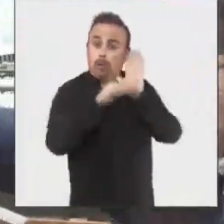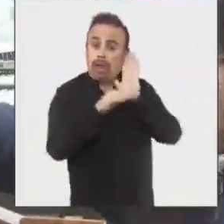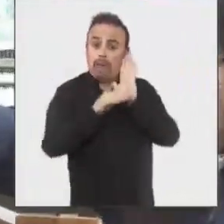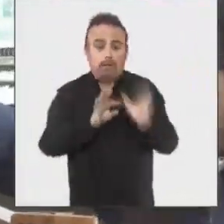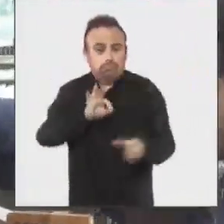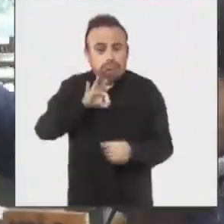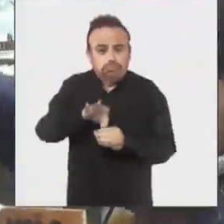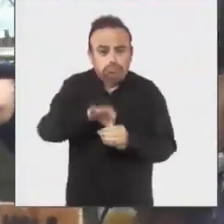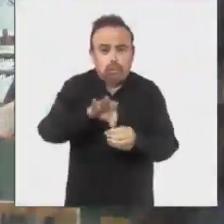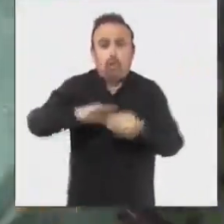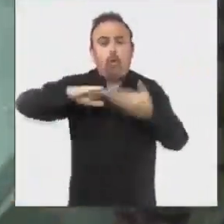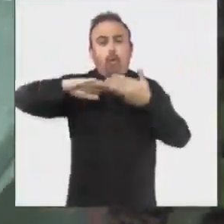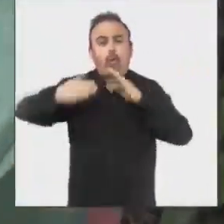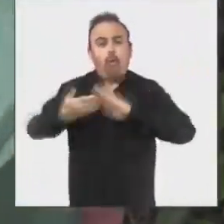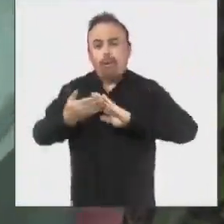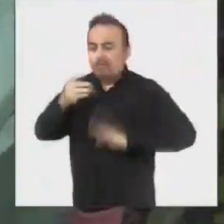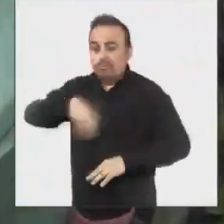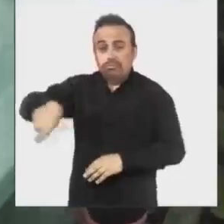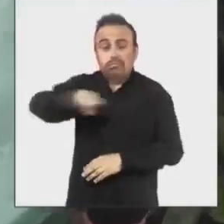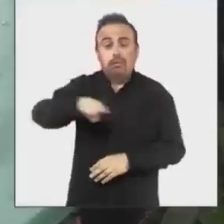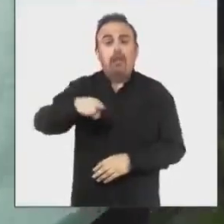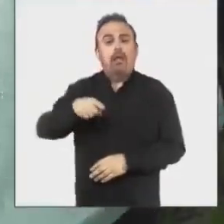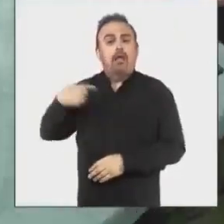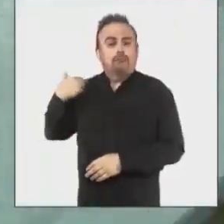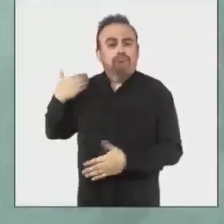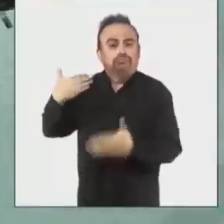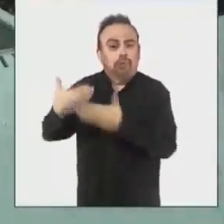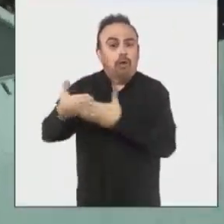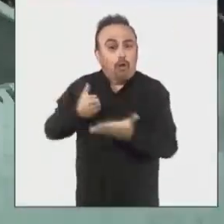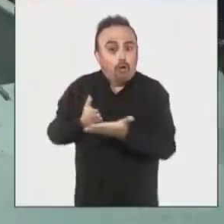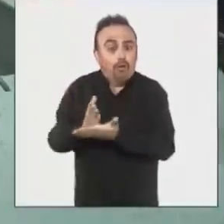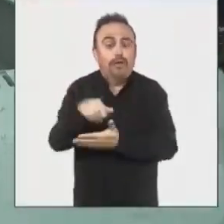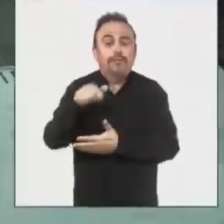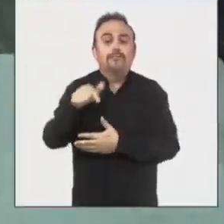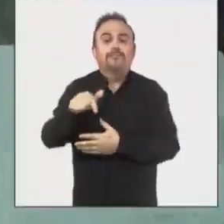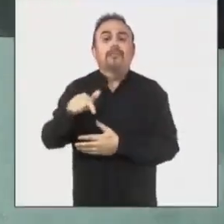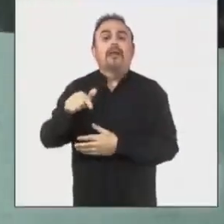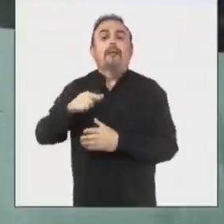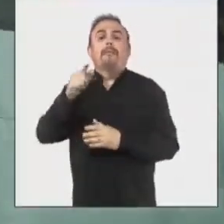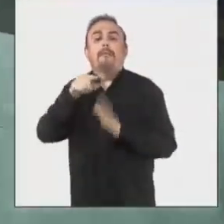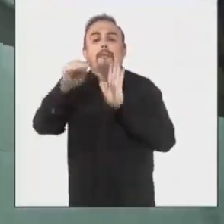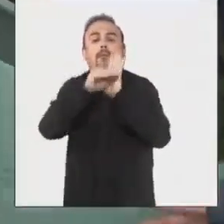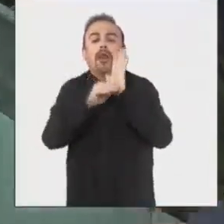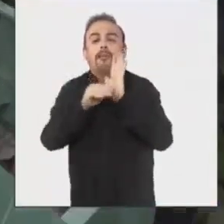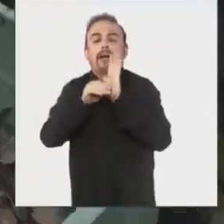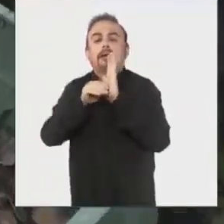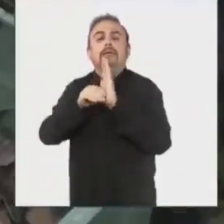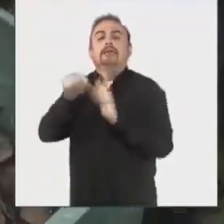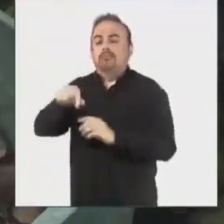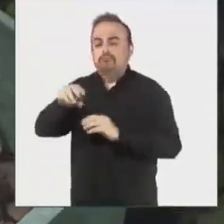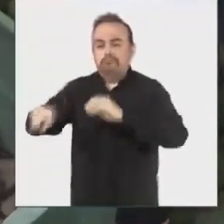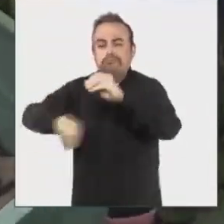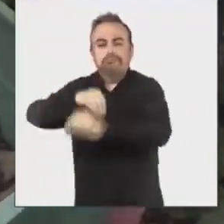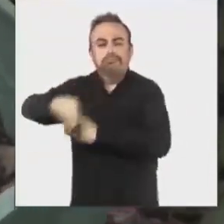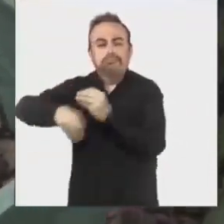huertos comunitarios fue la continuación del programa de compostaje domiciliario. Entonces,